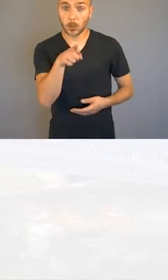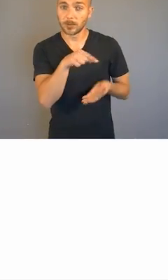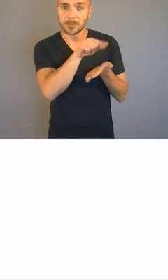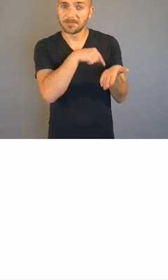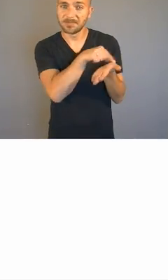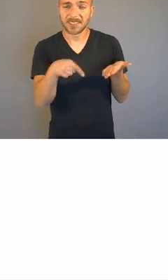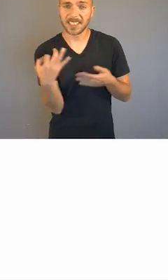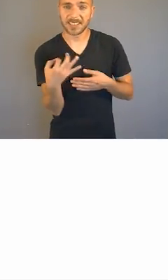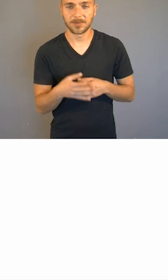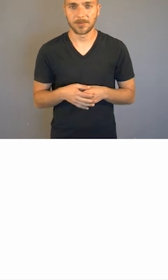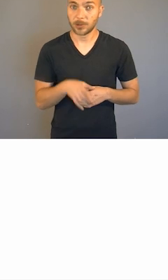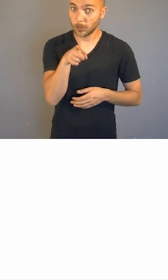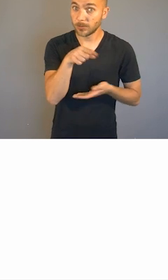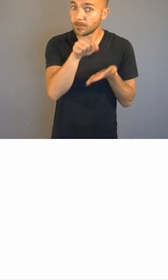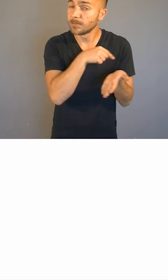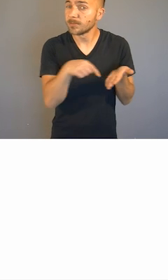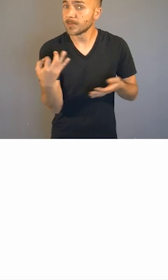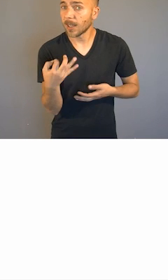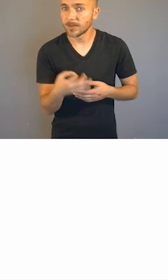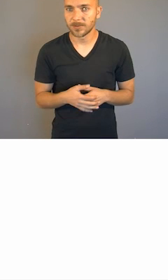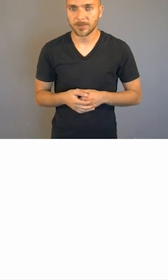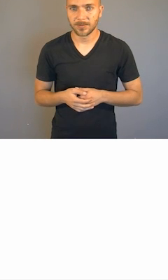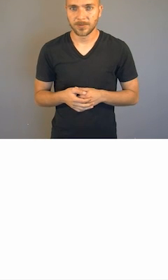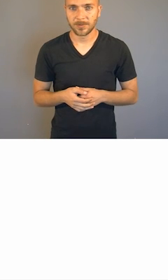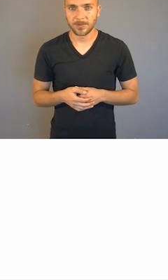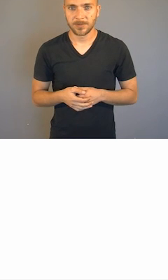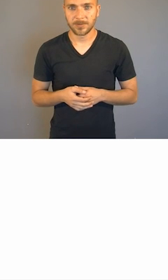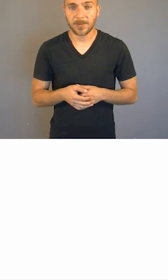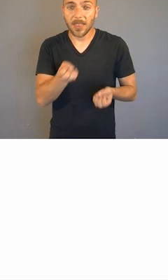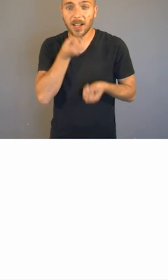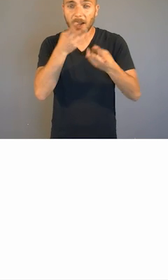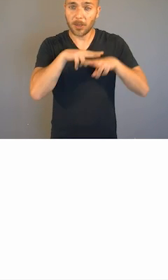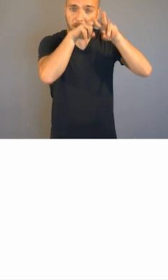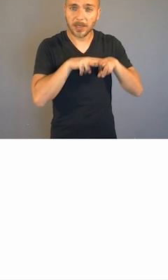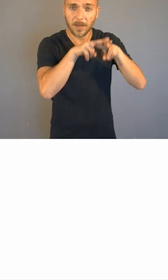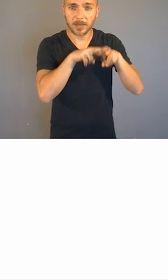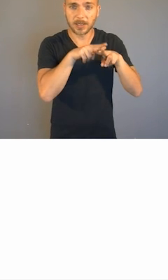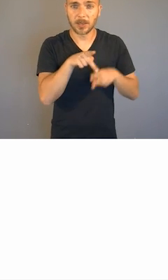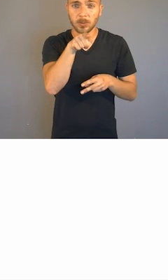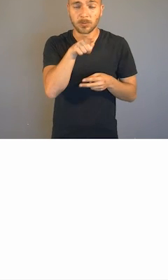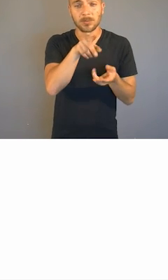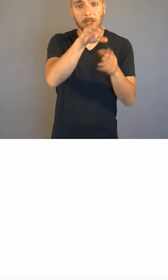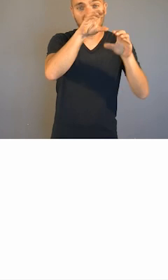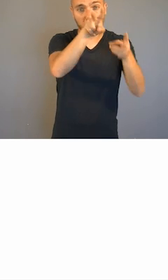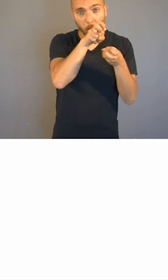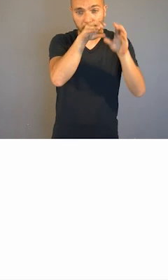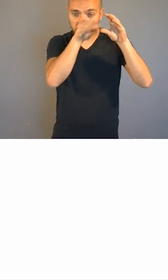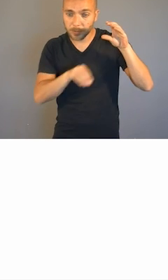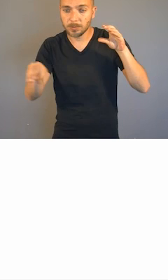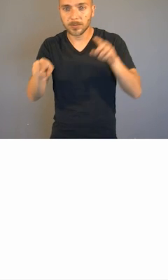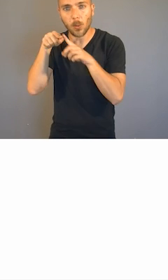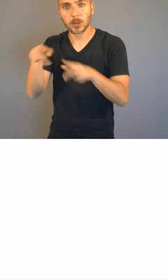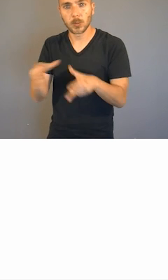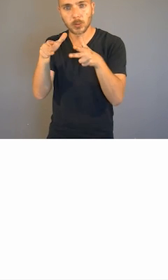Y tú, ¿qué marcas? Etasuk, sel marcatzen dutu? Revisa tu declaración. Tienes la posibilidad de destinar